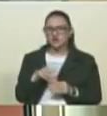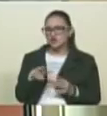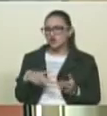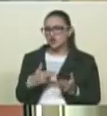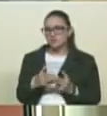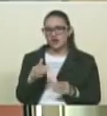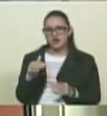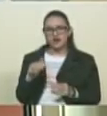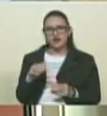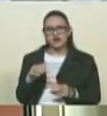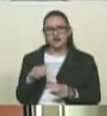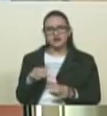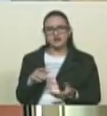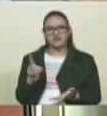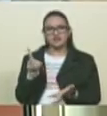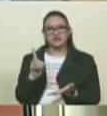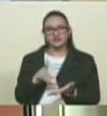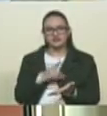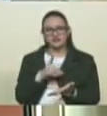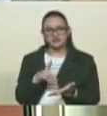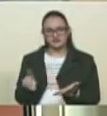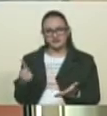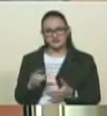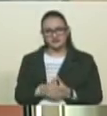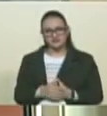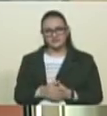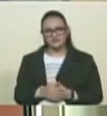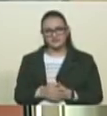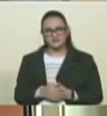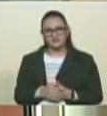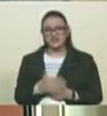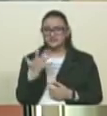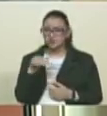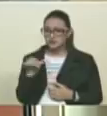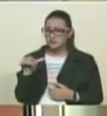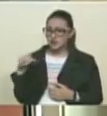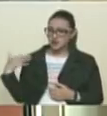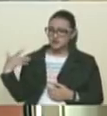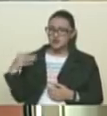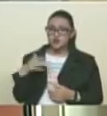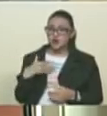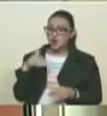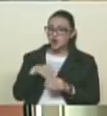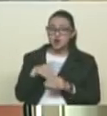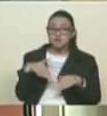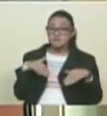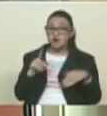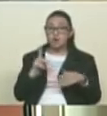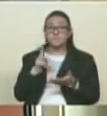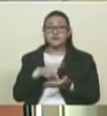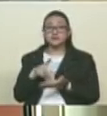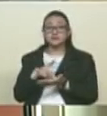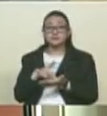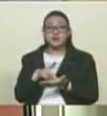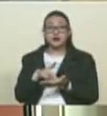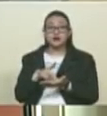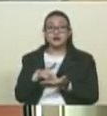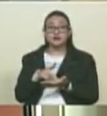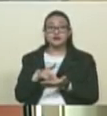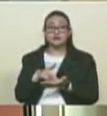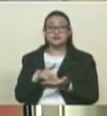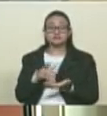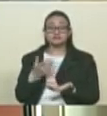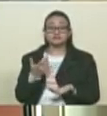la misma cantaleta. Hace cinco semanas llamaban a votar, ahora estos dos partidos llaman a no participar porque les vamos a dar una pela, eso es la verdad. Bueno,